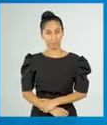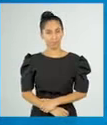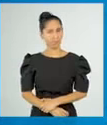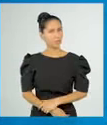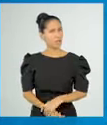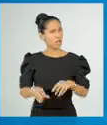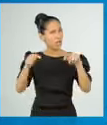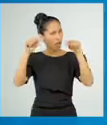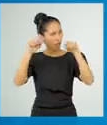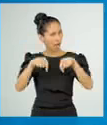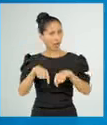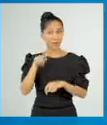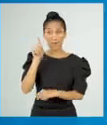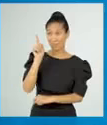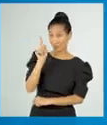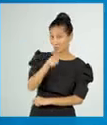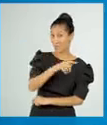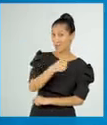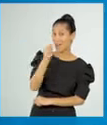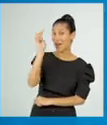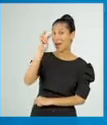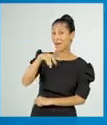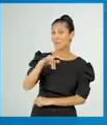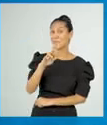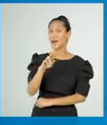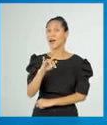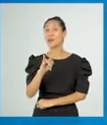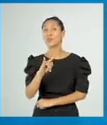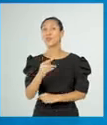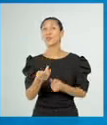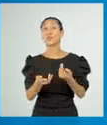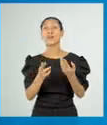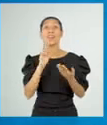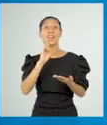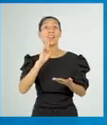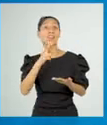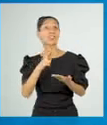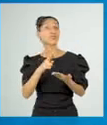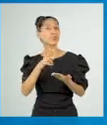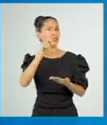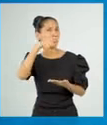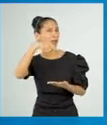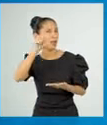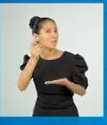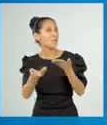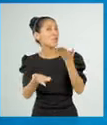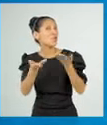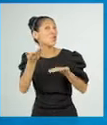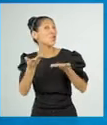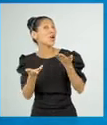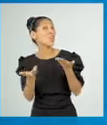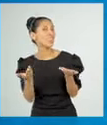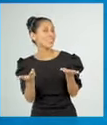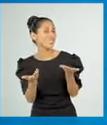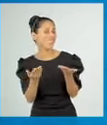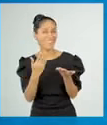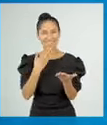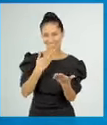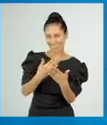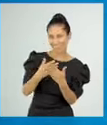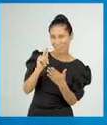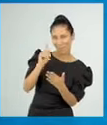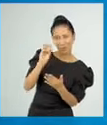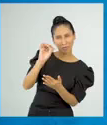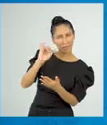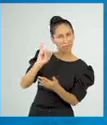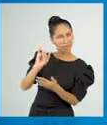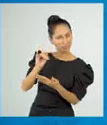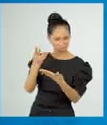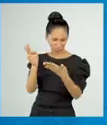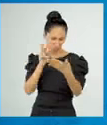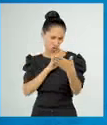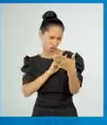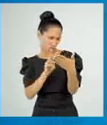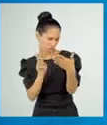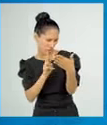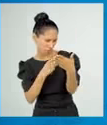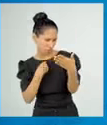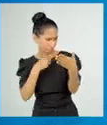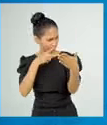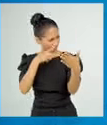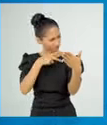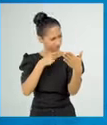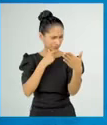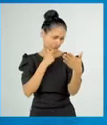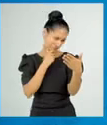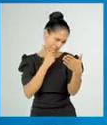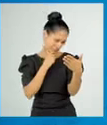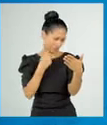Ahora es tu turno, Amaru. ¿Cuál de las alternativas es la respuesta? Gracias, Cori. He leído